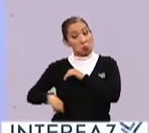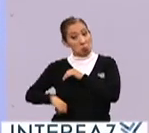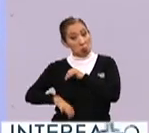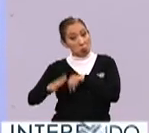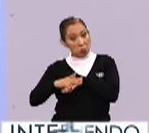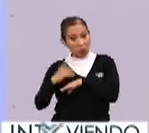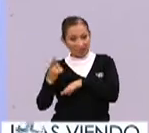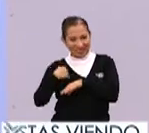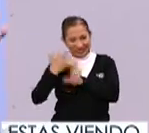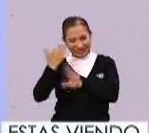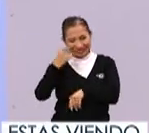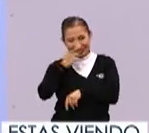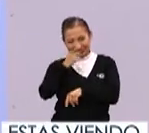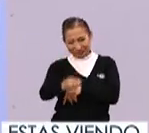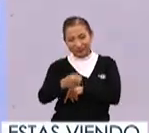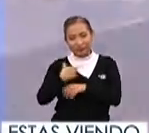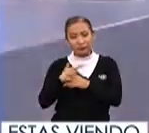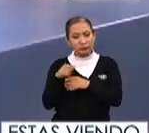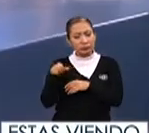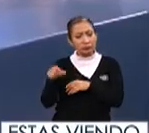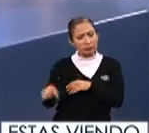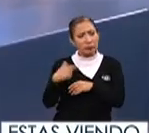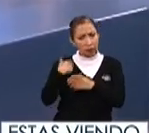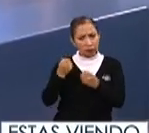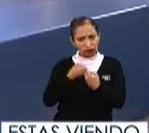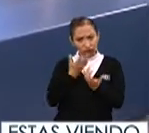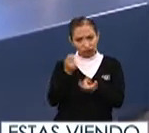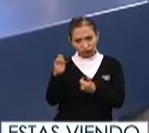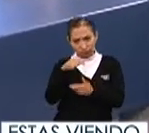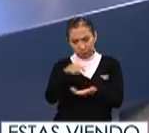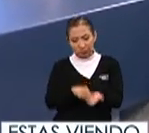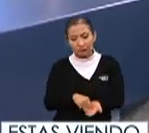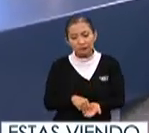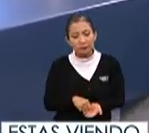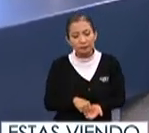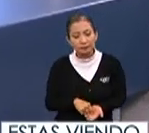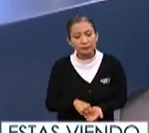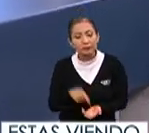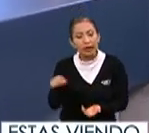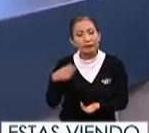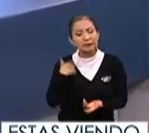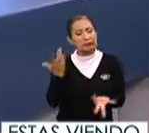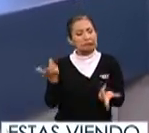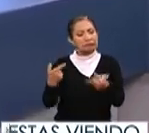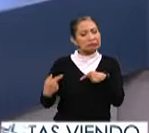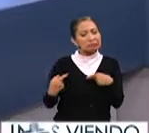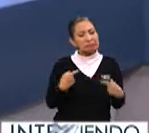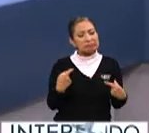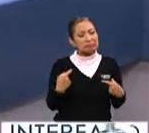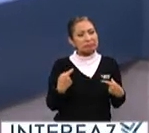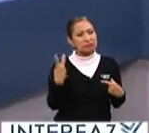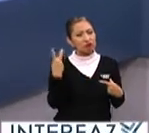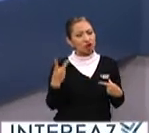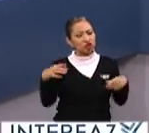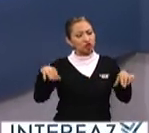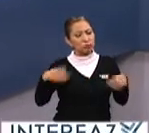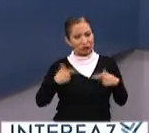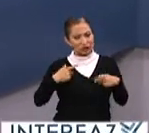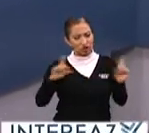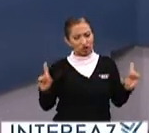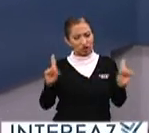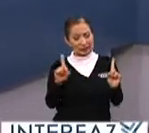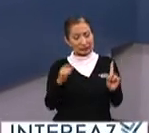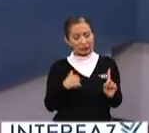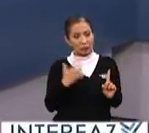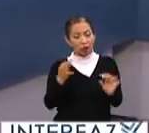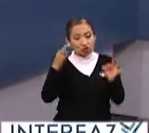porque es, ya lo platicaba la vez anterior que compartí con ustedes este espacio, es el conflicto entre dos personajes que son los